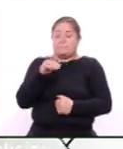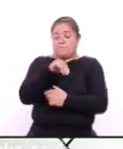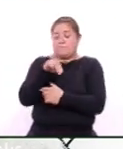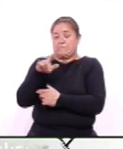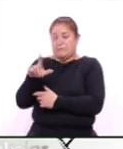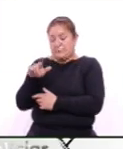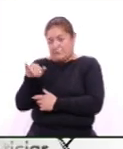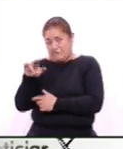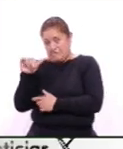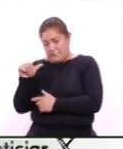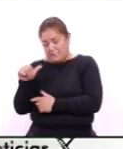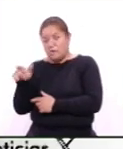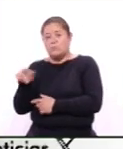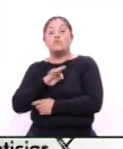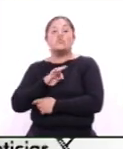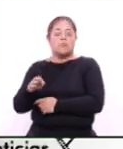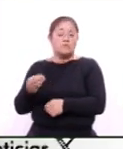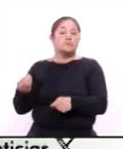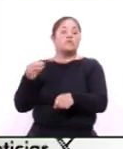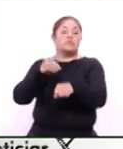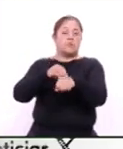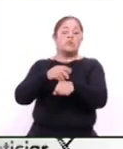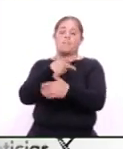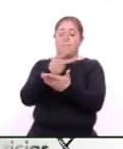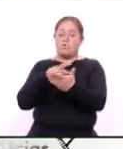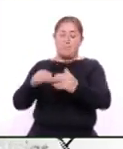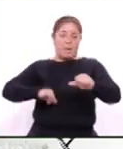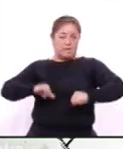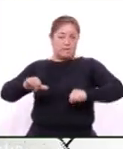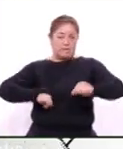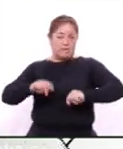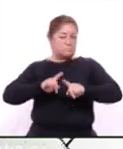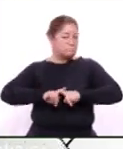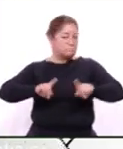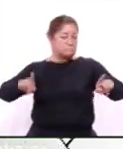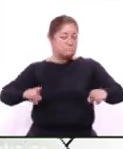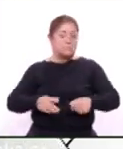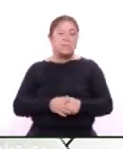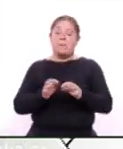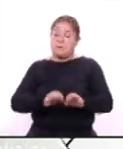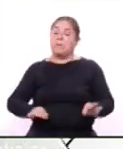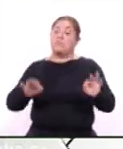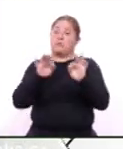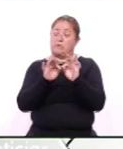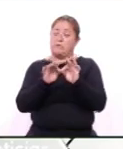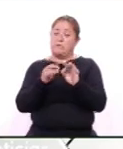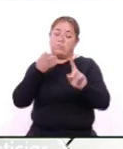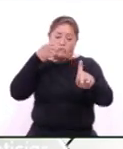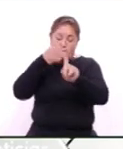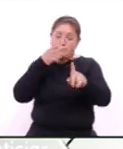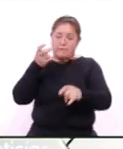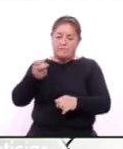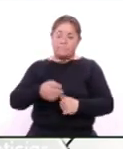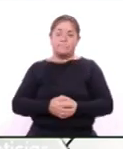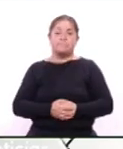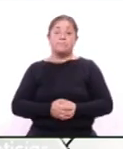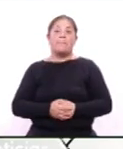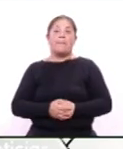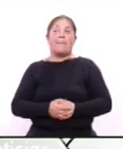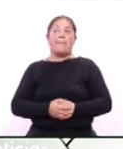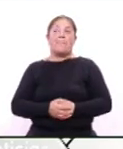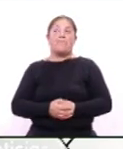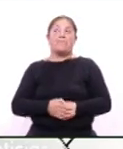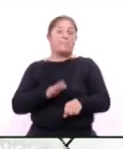Enelira poder plantear un programa de actividades importantes al respecto sobre todo